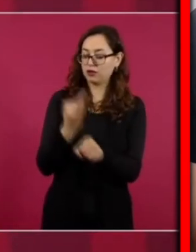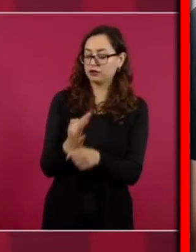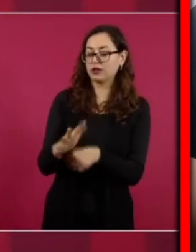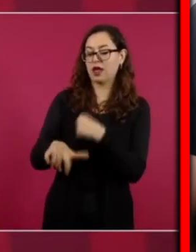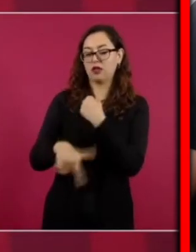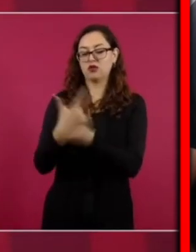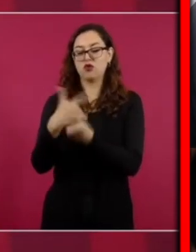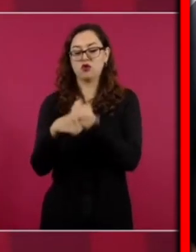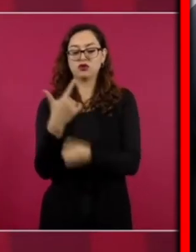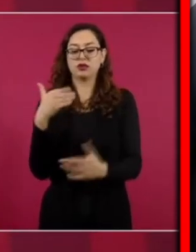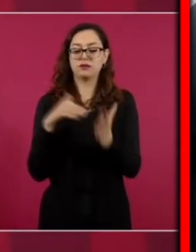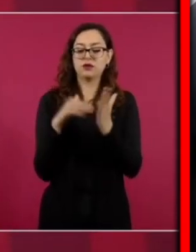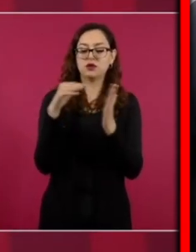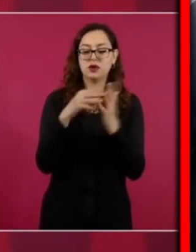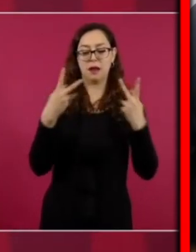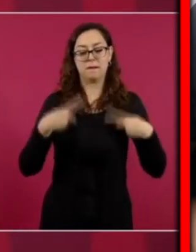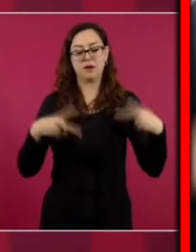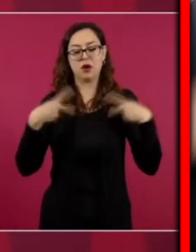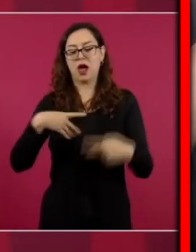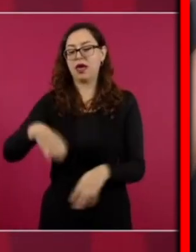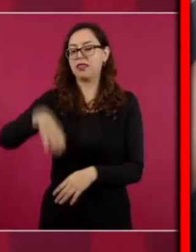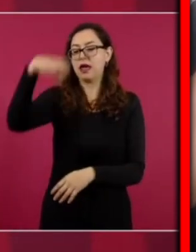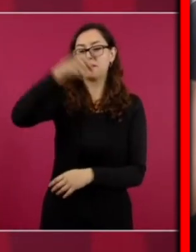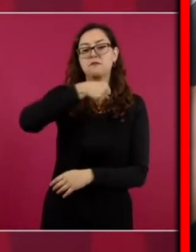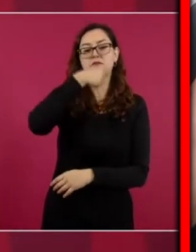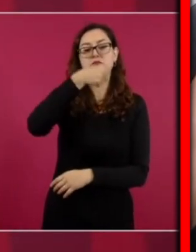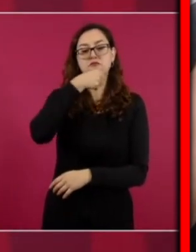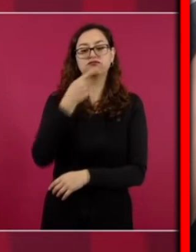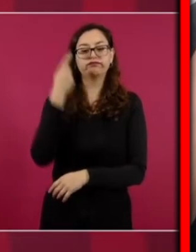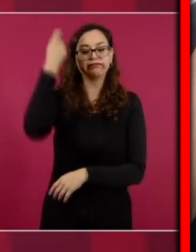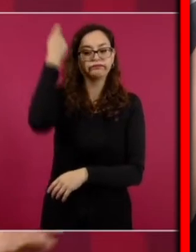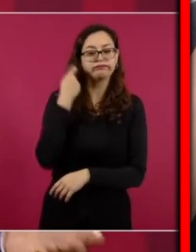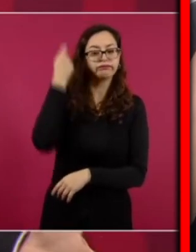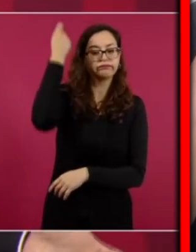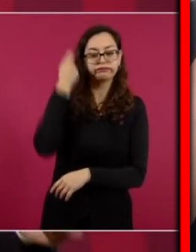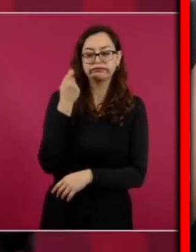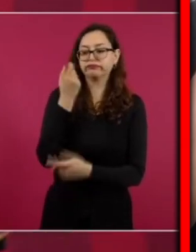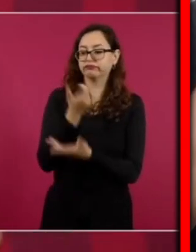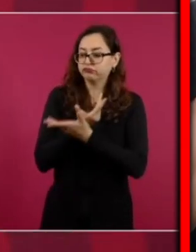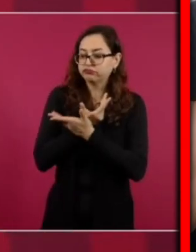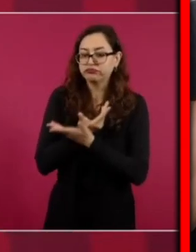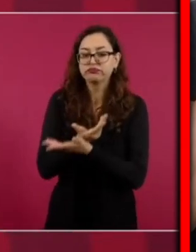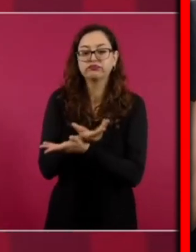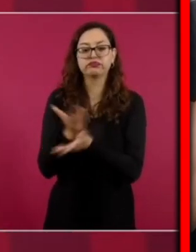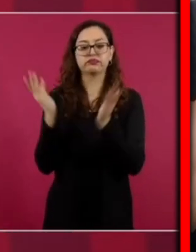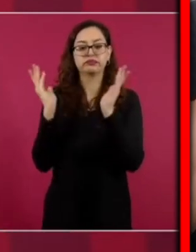tienen una pensión que no recibían